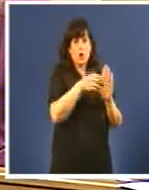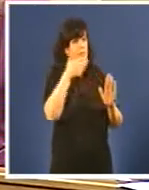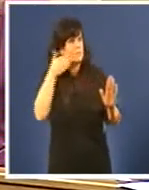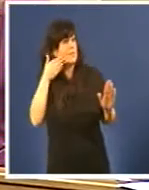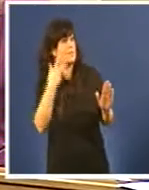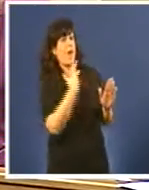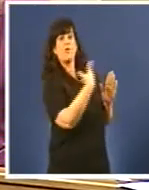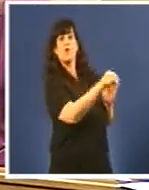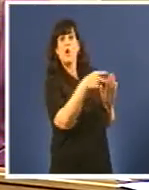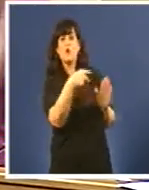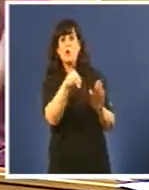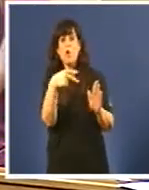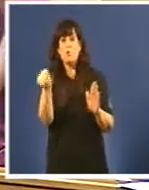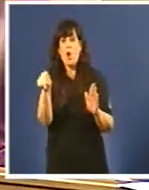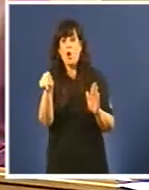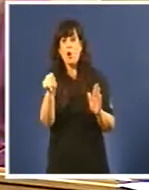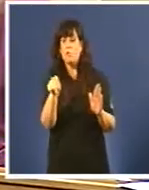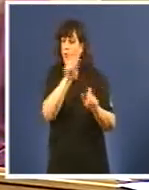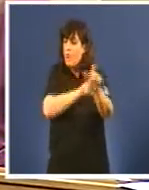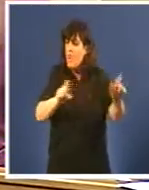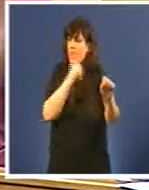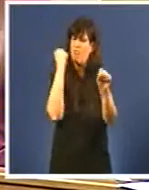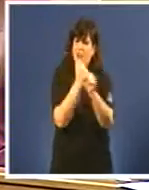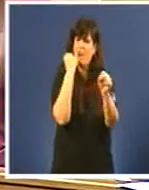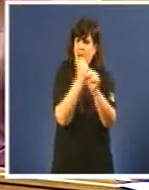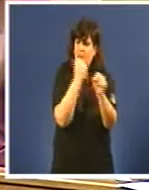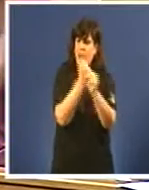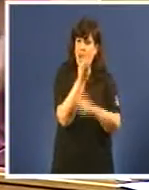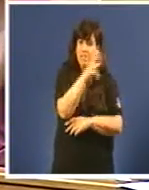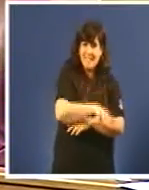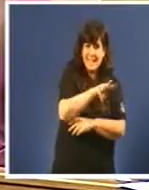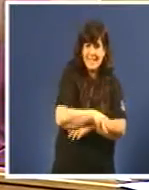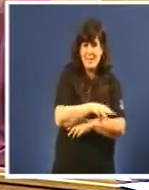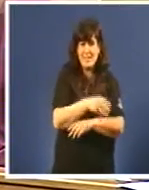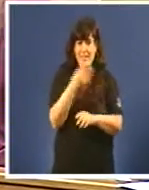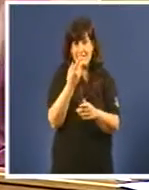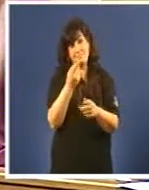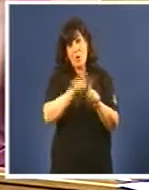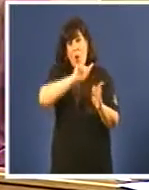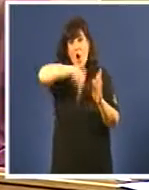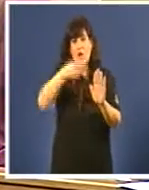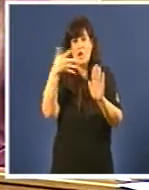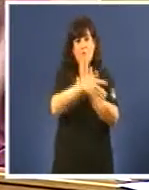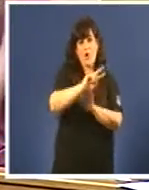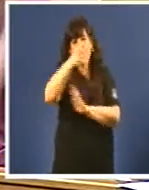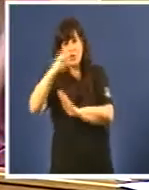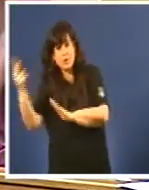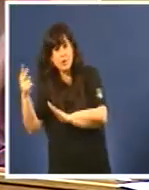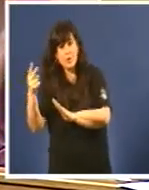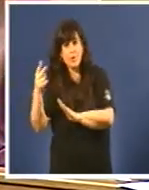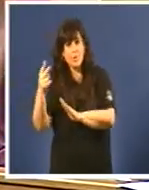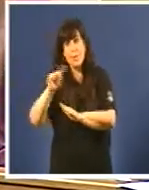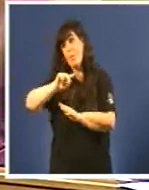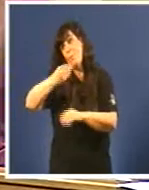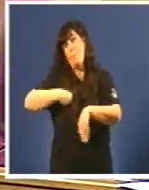traballo digno a estas persoas, ter a xente traballando tres meses, ter os fijos discontinuos tendo que reclamar a xusticia, e mentras, darlle